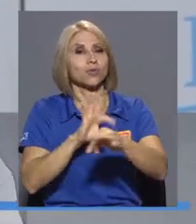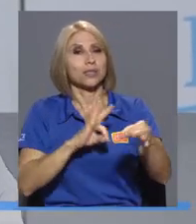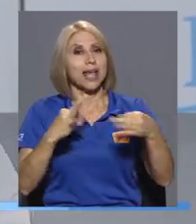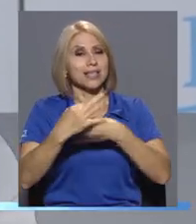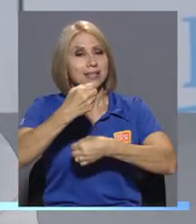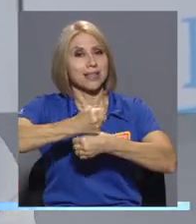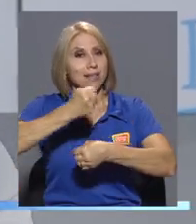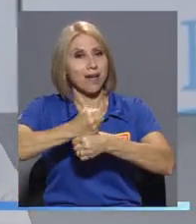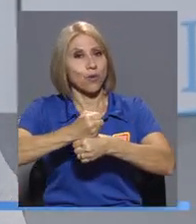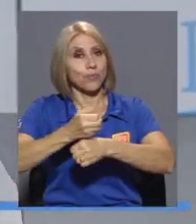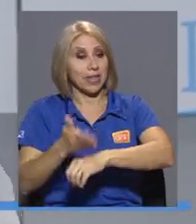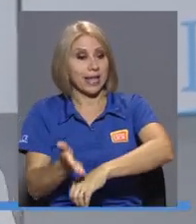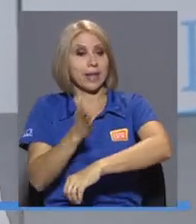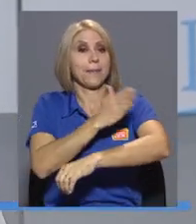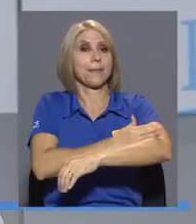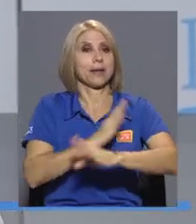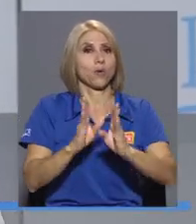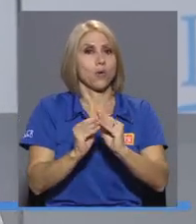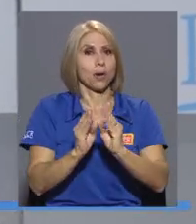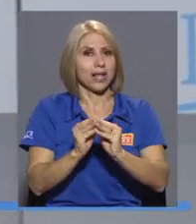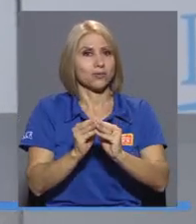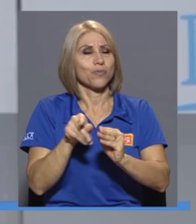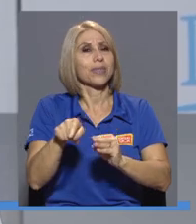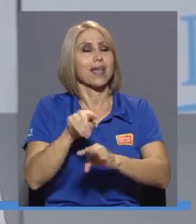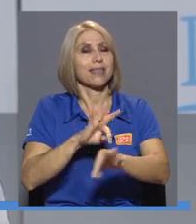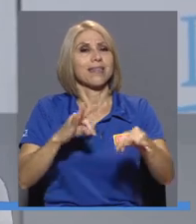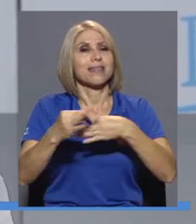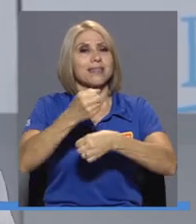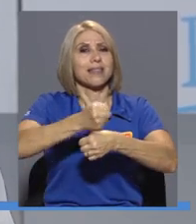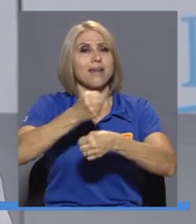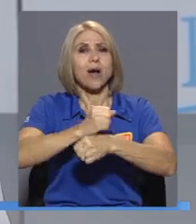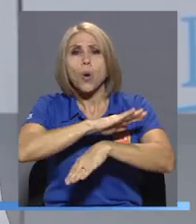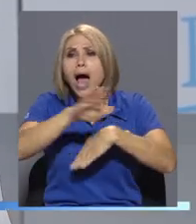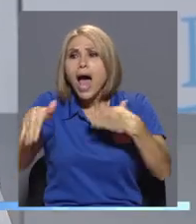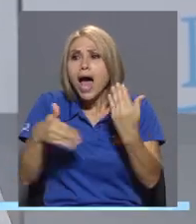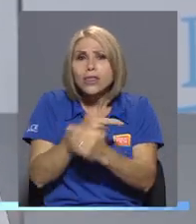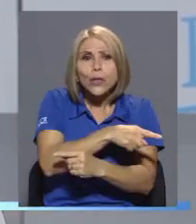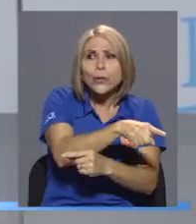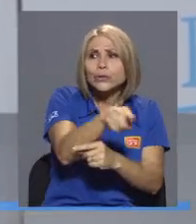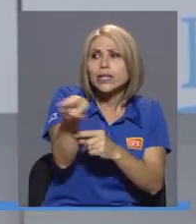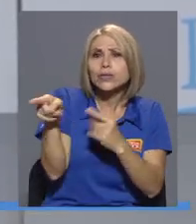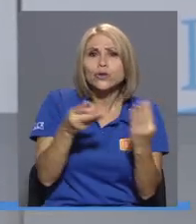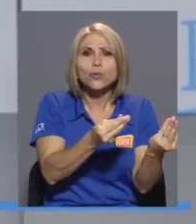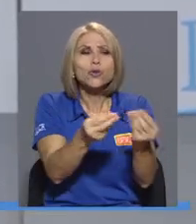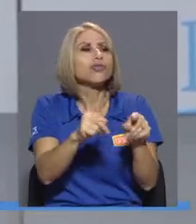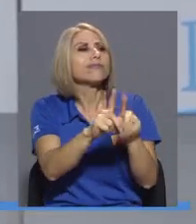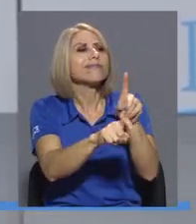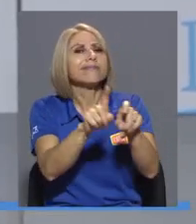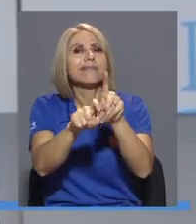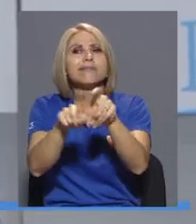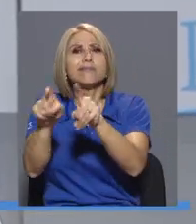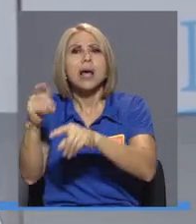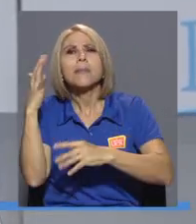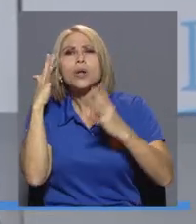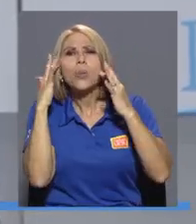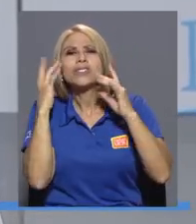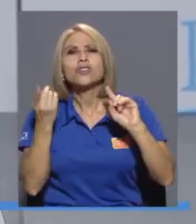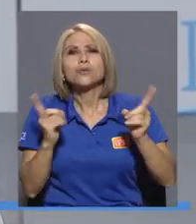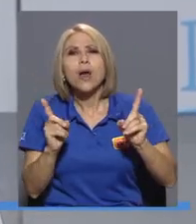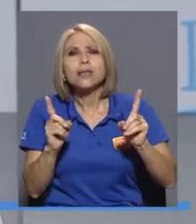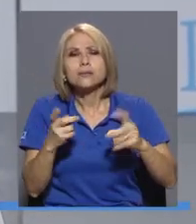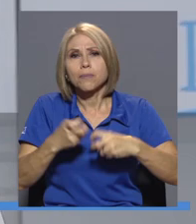el primer en el precongreso fue un taller de trabajo donde le preguntamos a todos los productores cuáles eran sus preocupaciones o sus problemas, ¿verdad? Porque